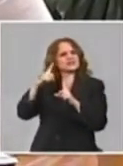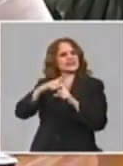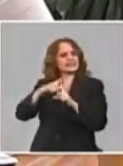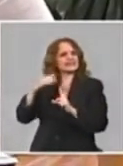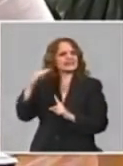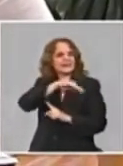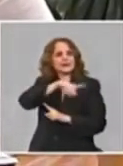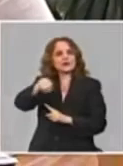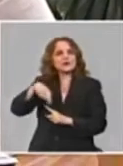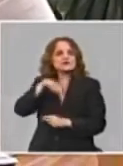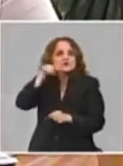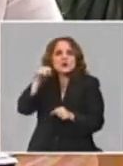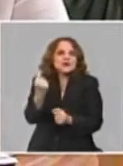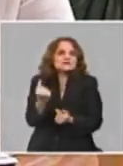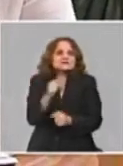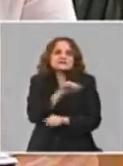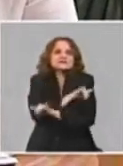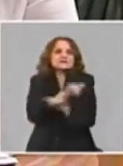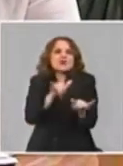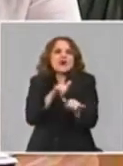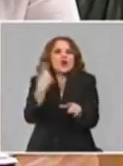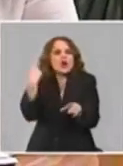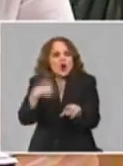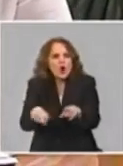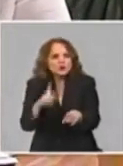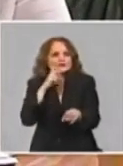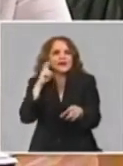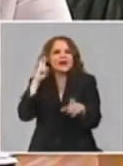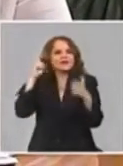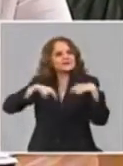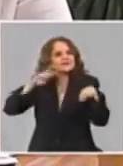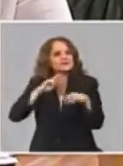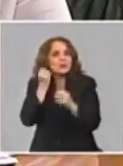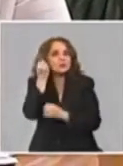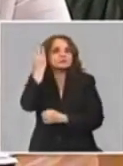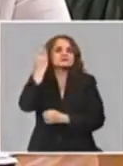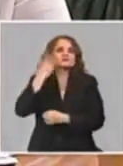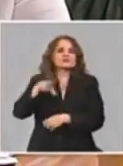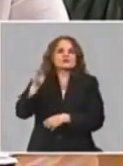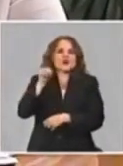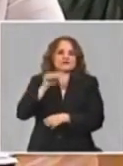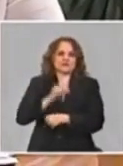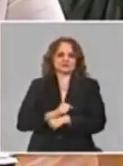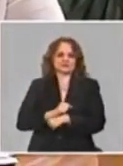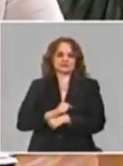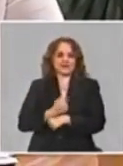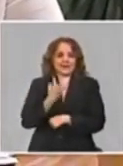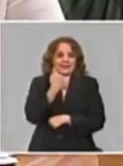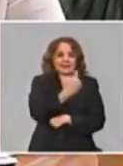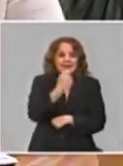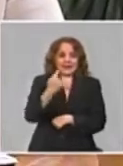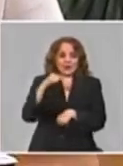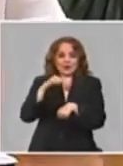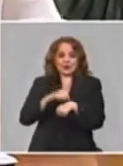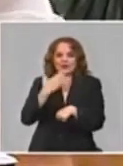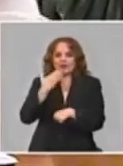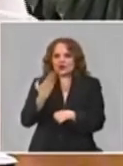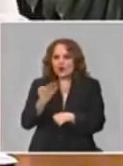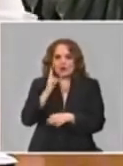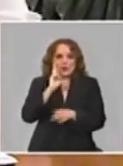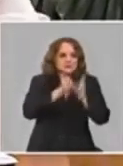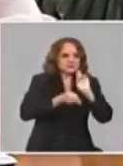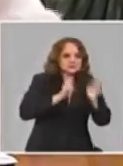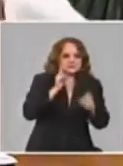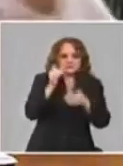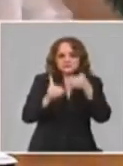innovación y cada uno por dentro de las partes de esa conducción técnica representan micro